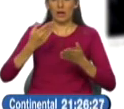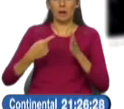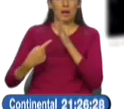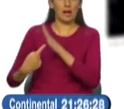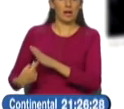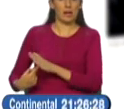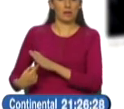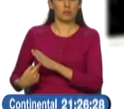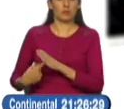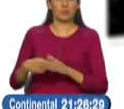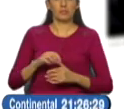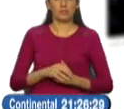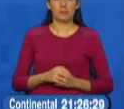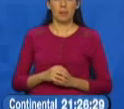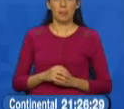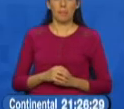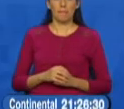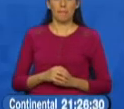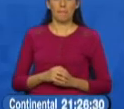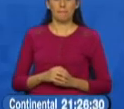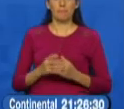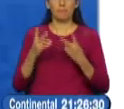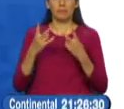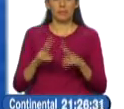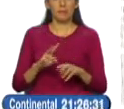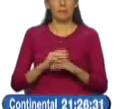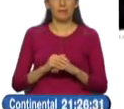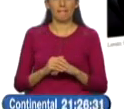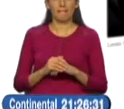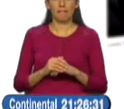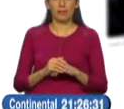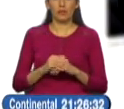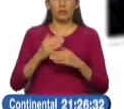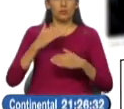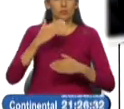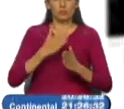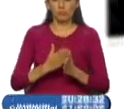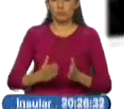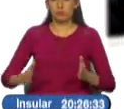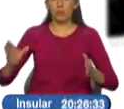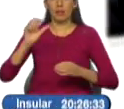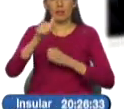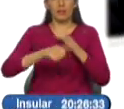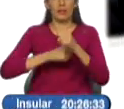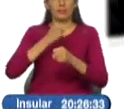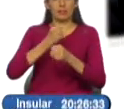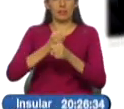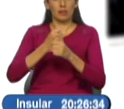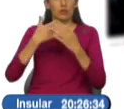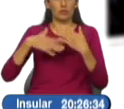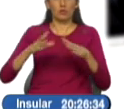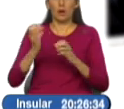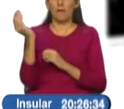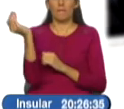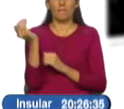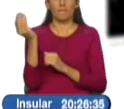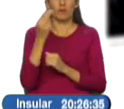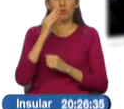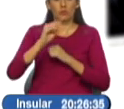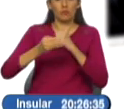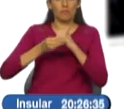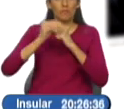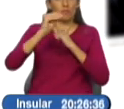en términos de prioridades globales. Añade además que durante la década pasada el gobierno incrementó los fondos para hacer